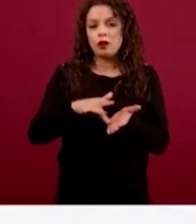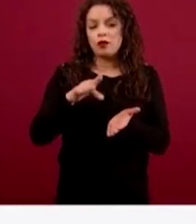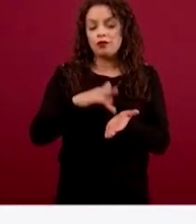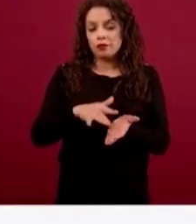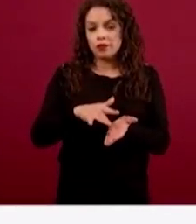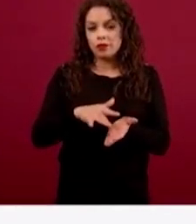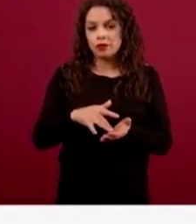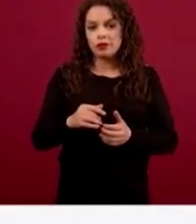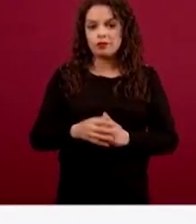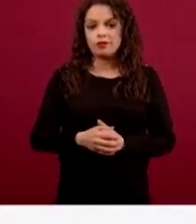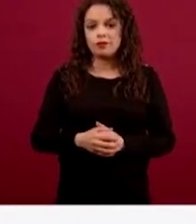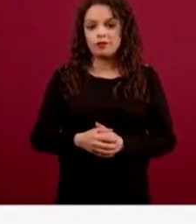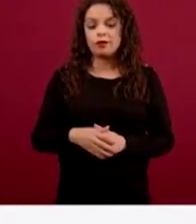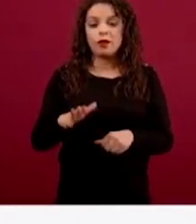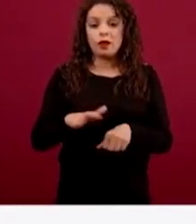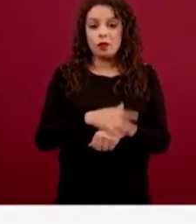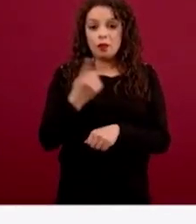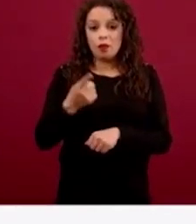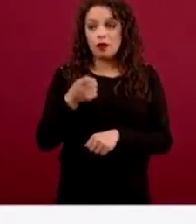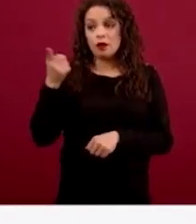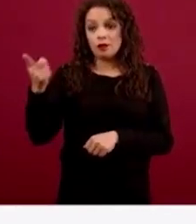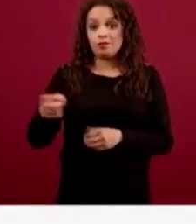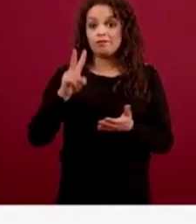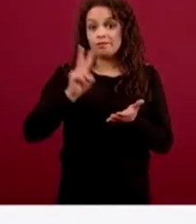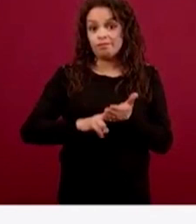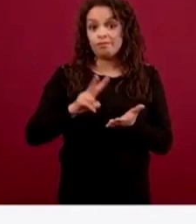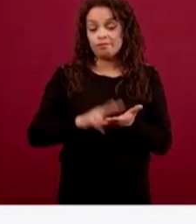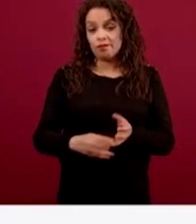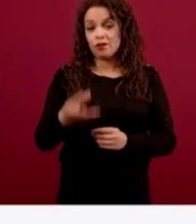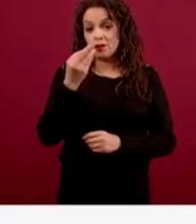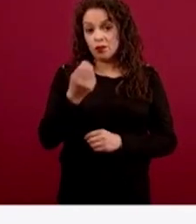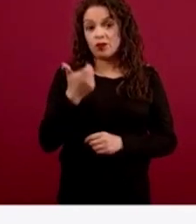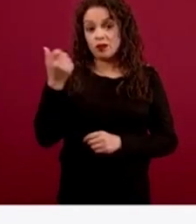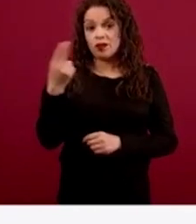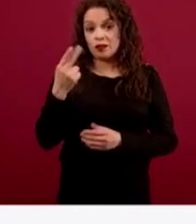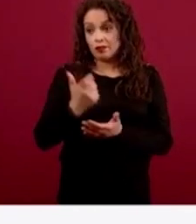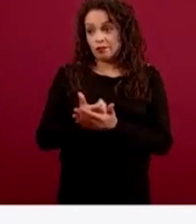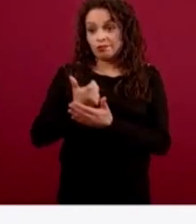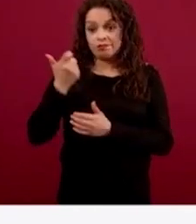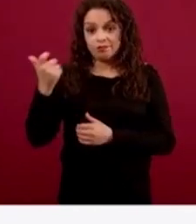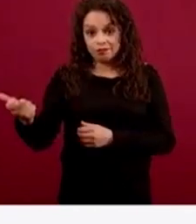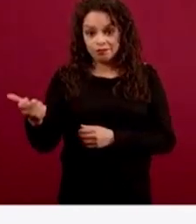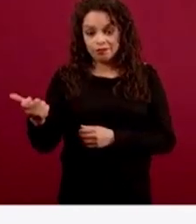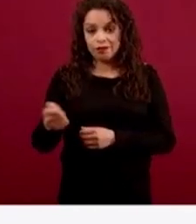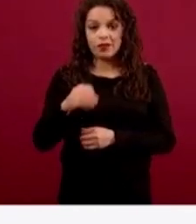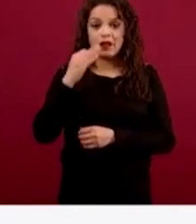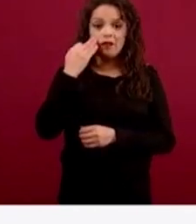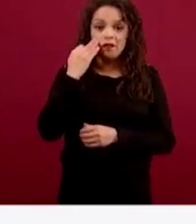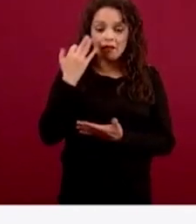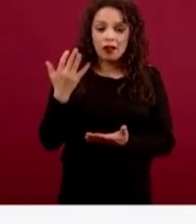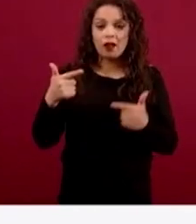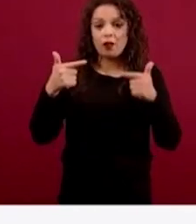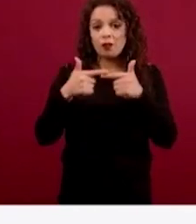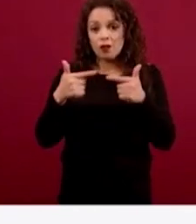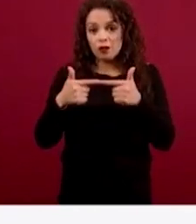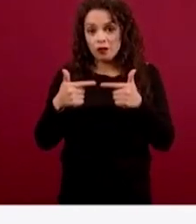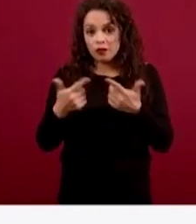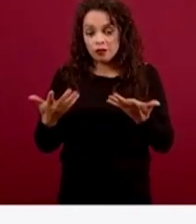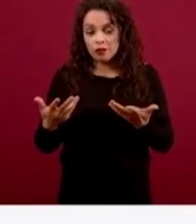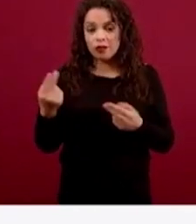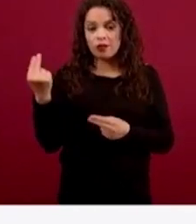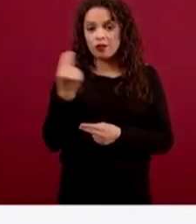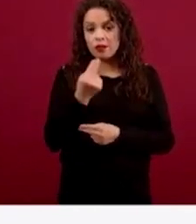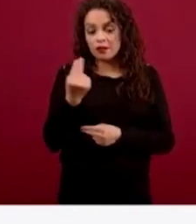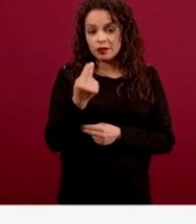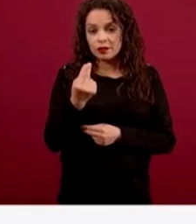regularmente cuesta y cuesta mucho dinero, lo que es Google Ads, lo que es Facebook Ads, es ponerle